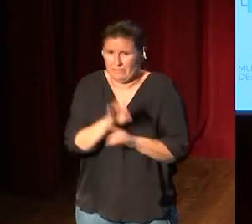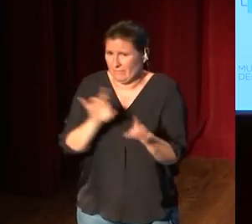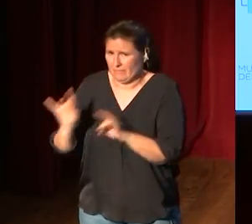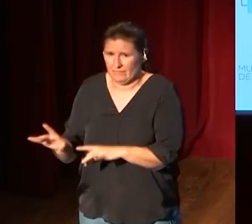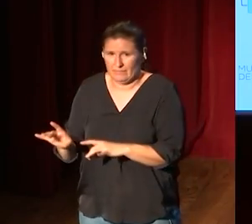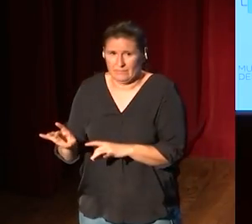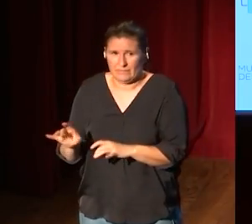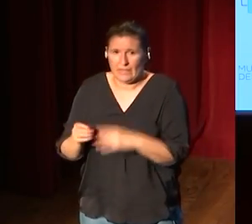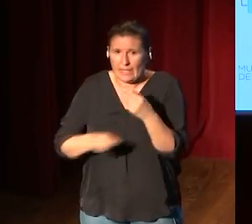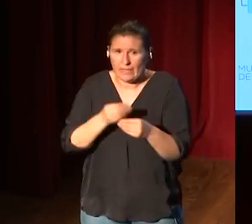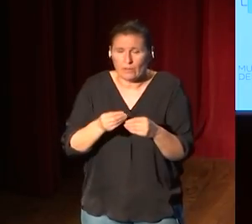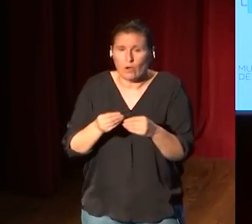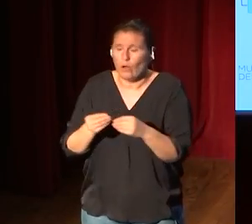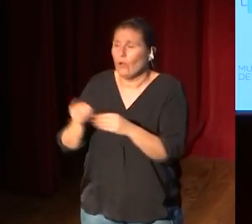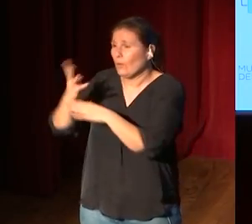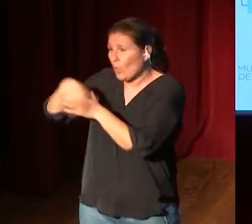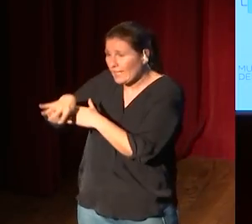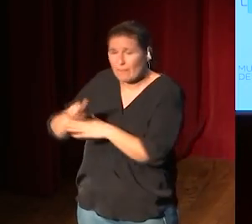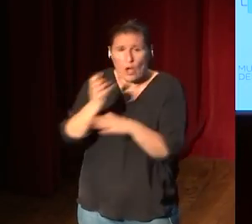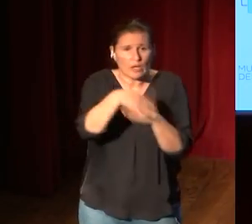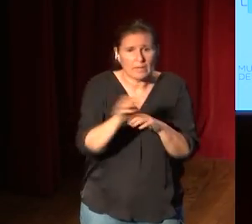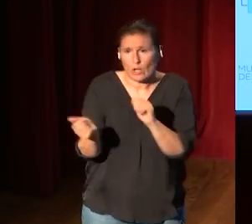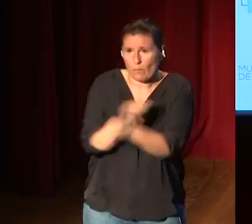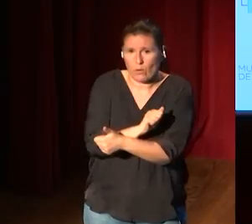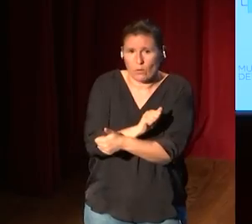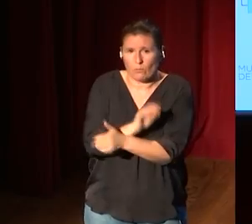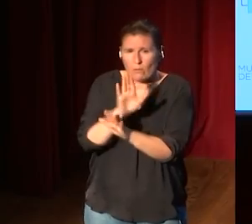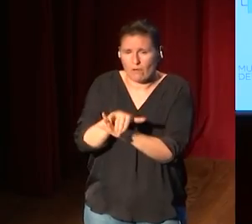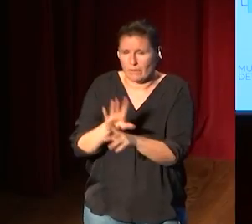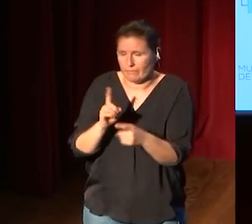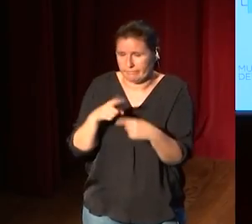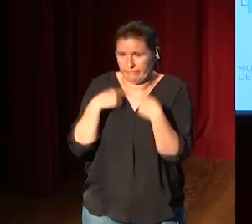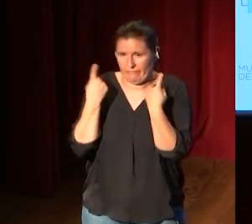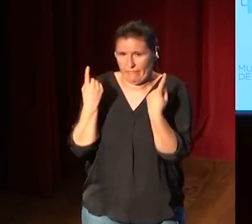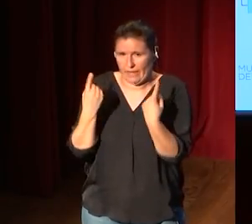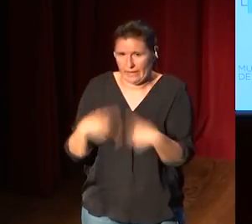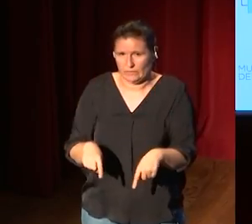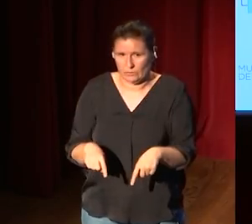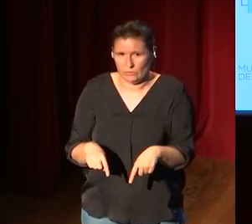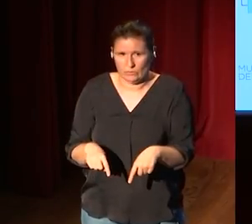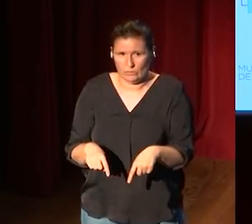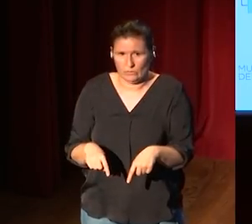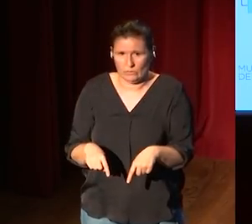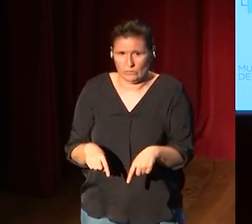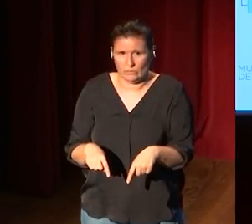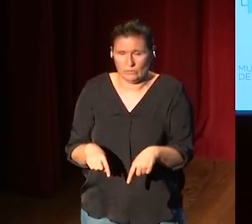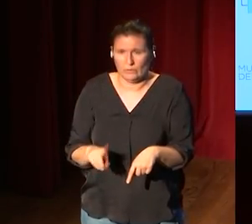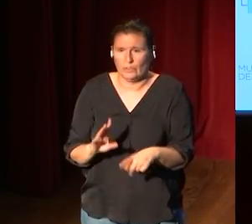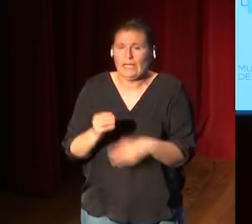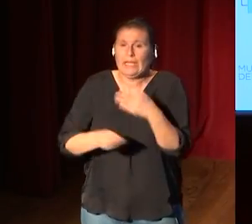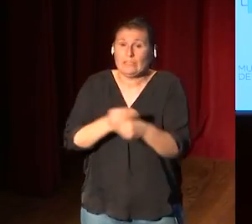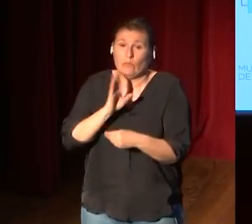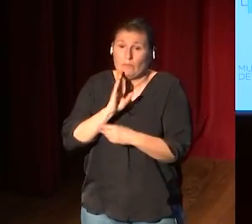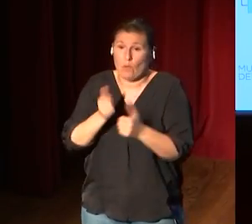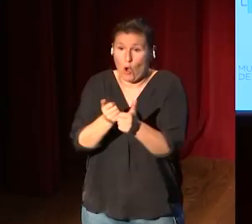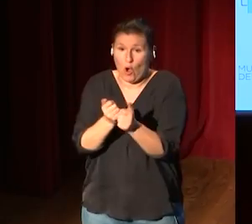imagen igual del Metropolitan y pasó fue un fracaso un fracaso se llegó a cosas como hacer un Minecraft